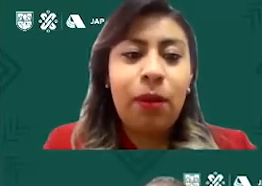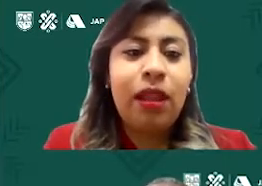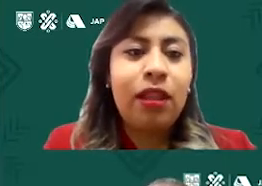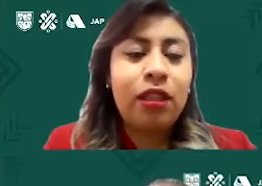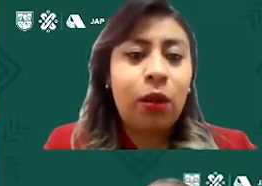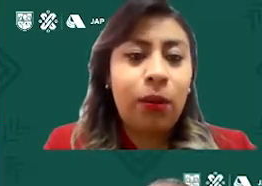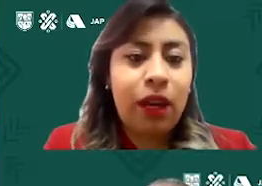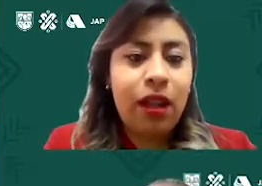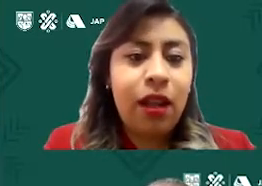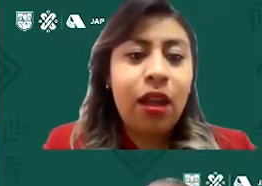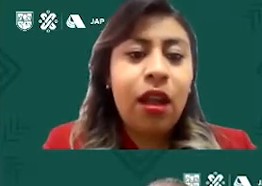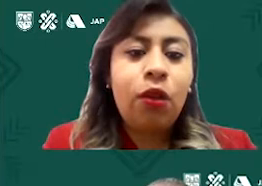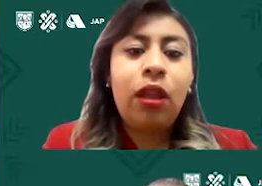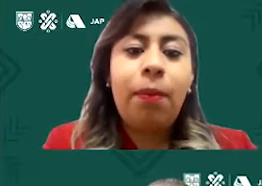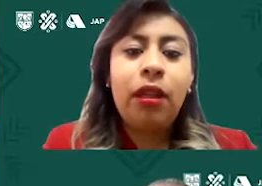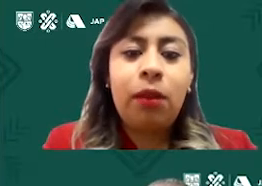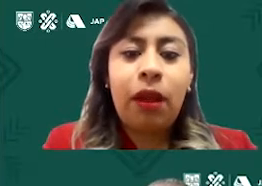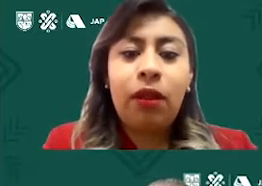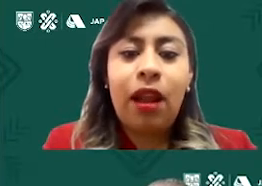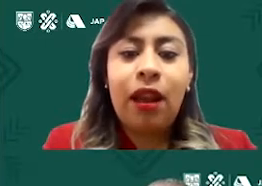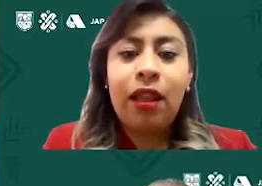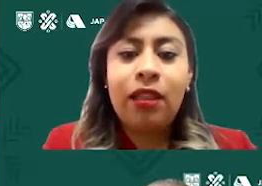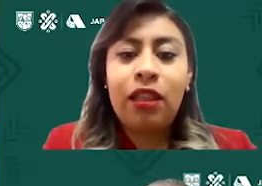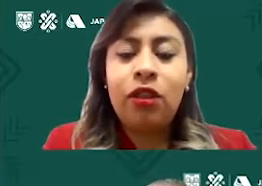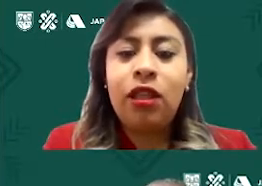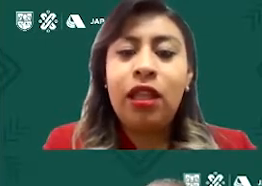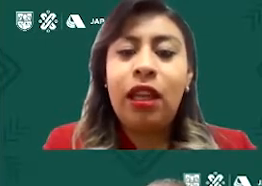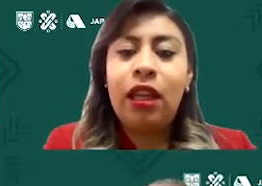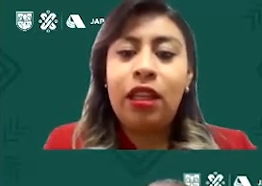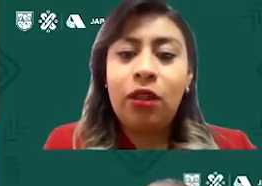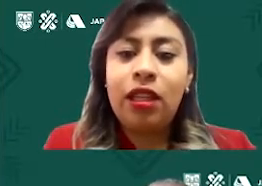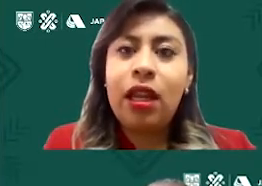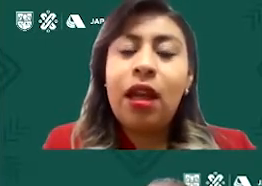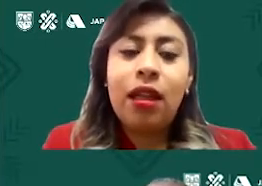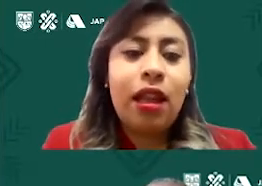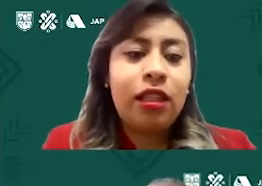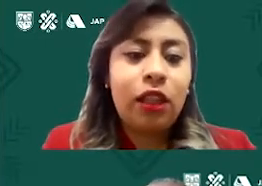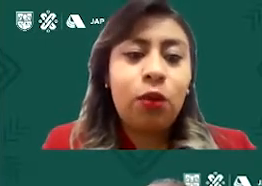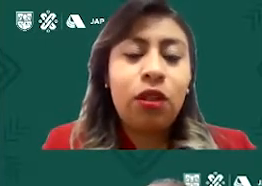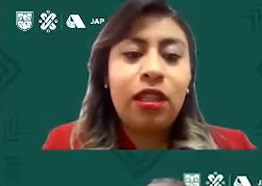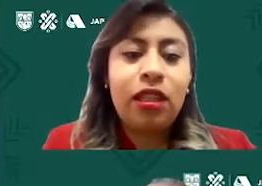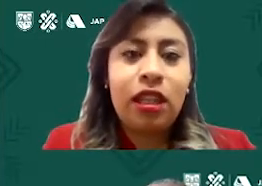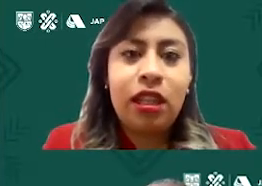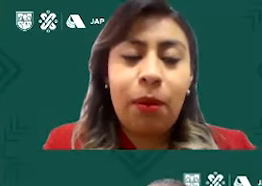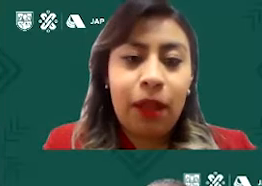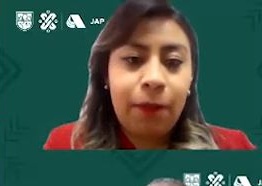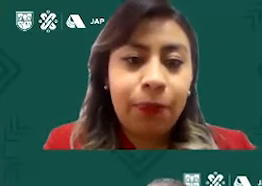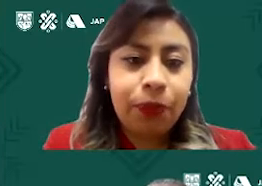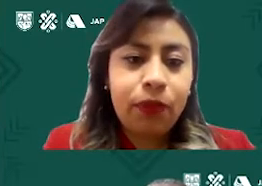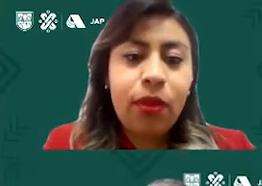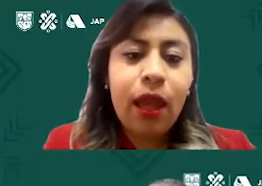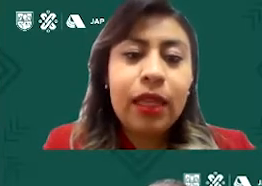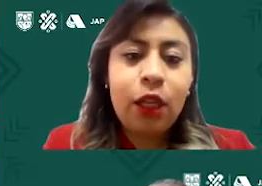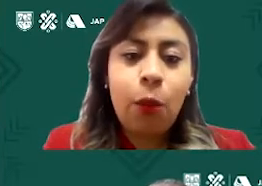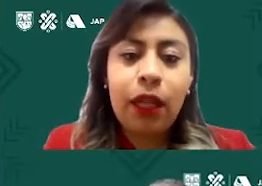Asistencia Privada del Distrito Federal, donde ha participado en el área de extinciones y liquidaciones de las instituciones de asistencia privada,